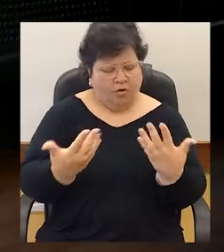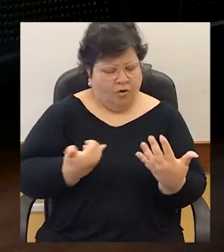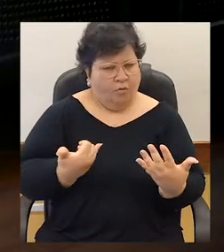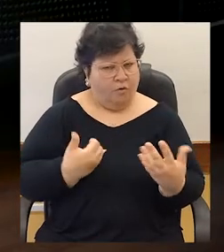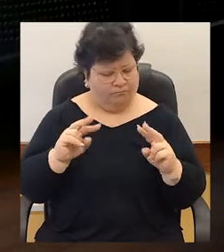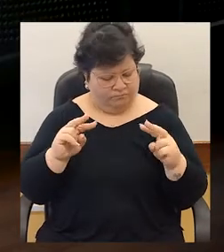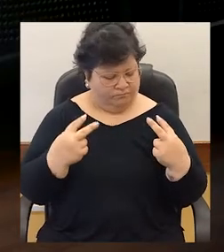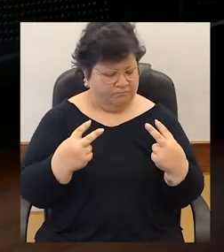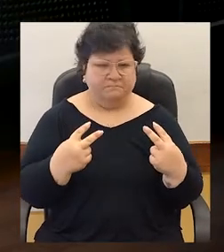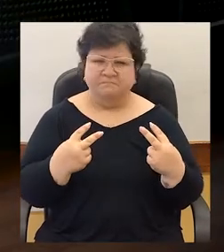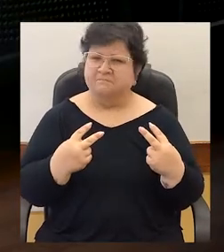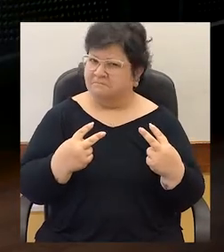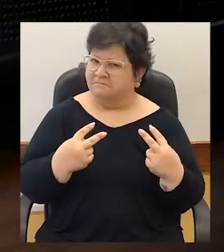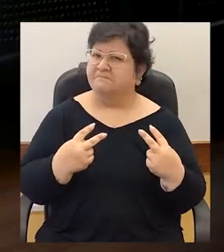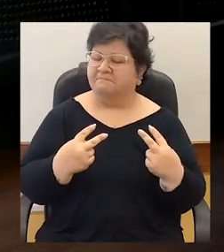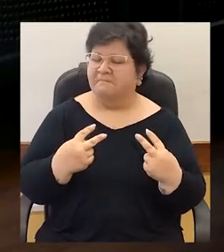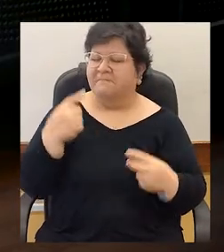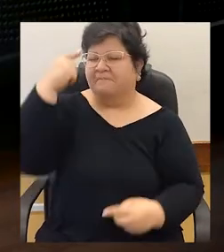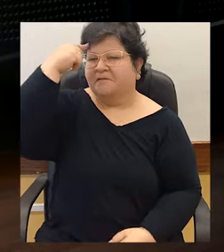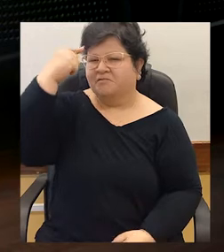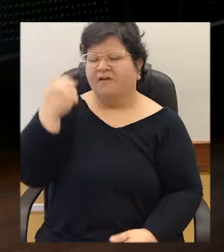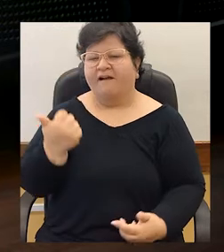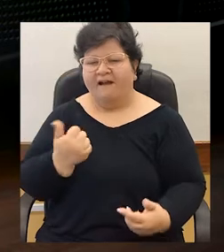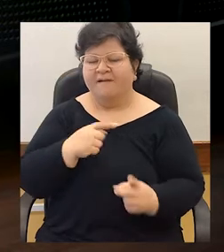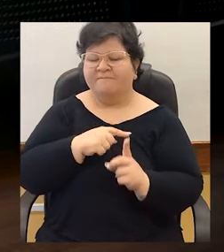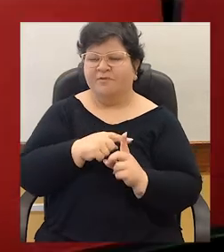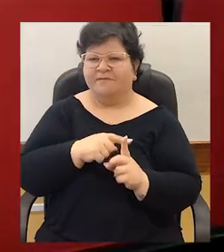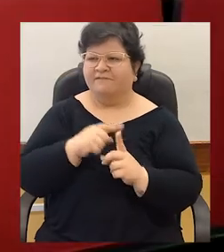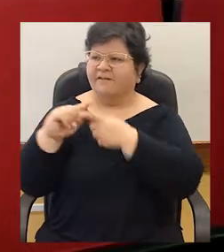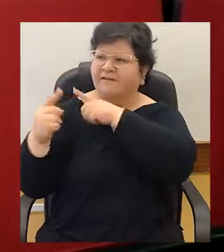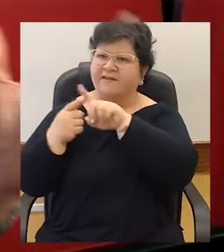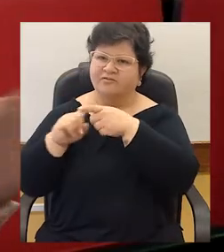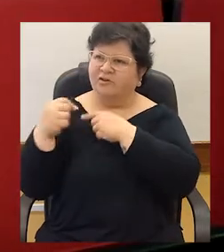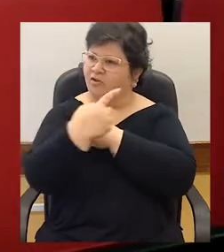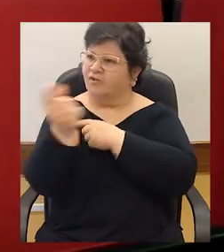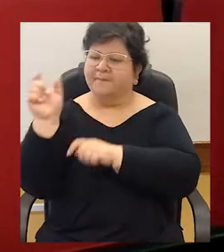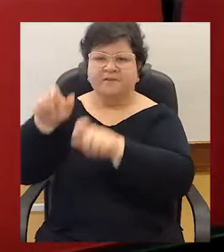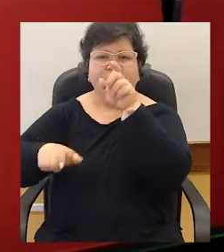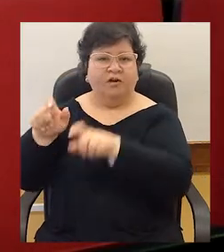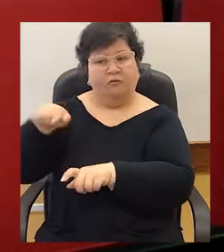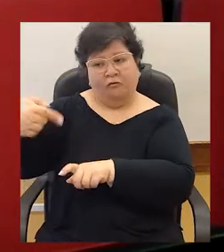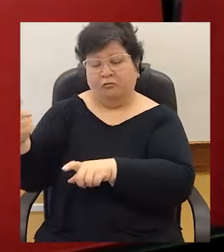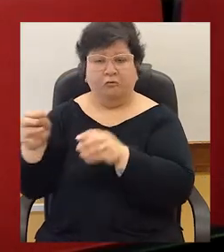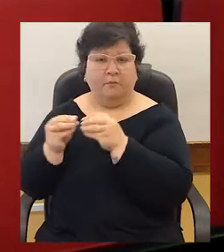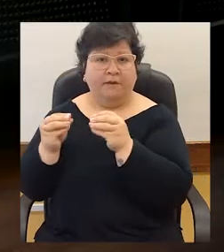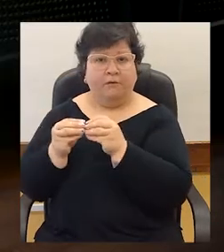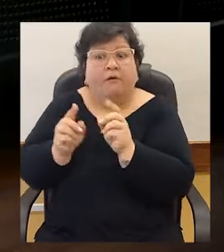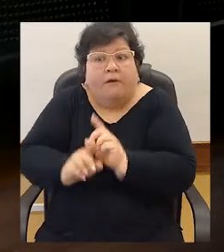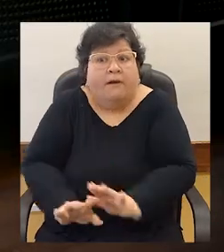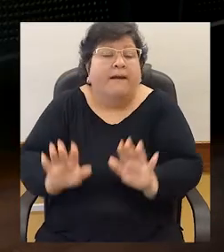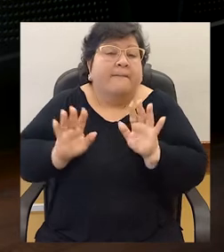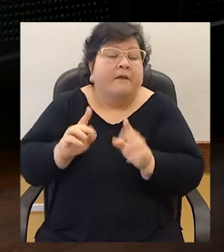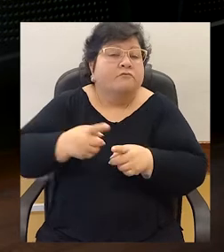empezamos a ver como más, tal vez, eficaces, por ejemplo, en las relaciones interpersonales. Tomamos decisiones que nos permiten conocer una pareja,